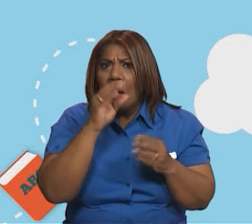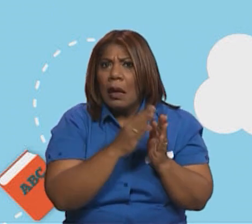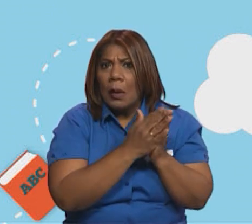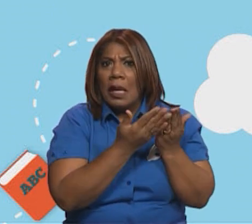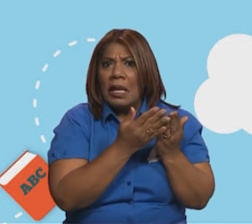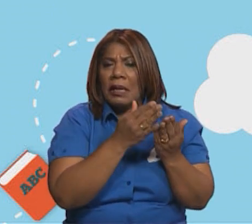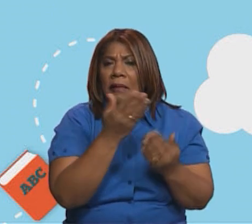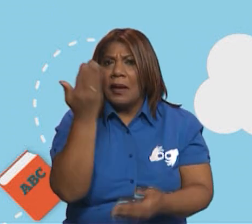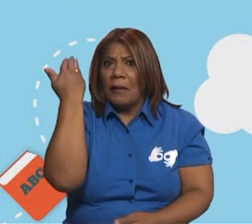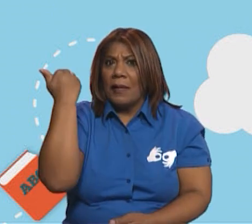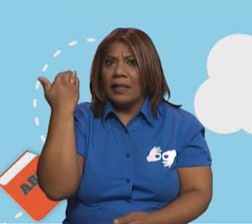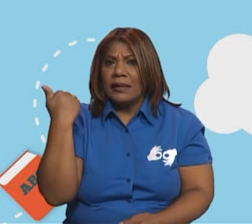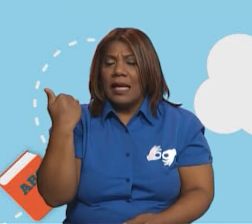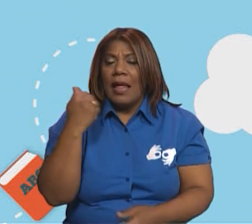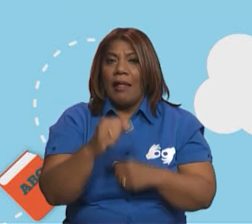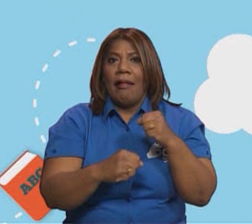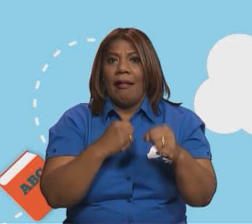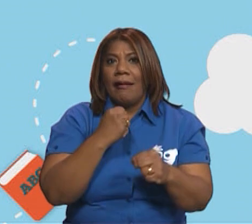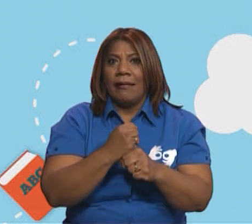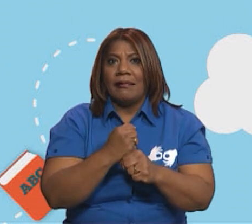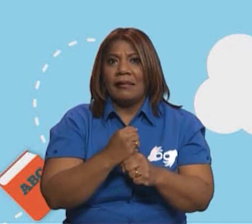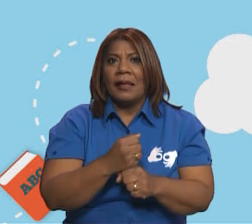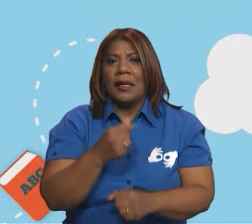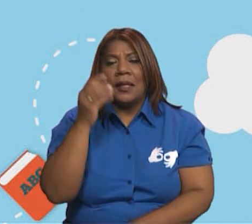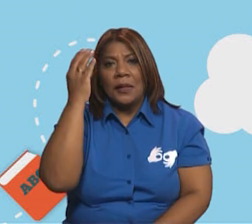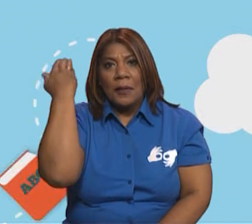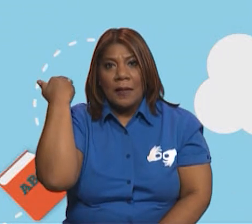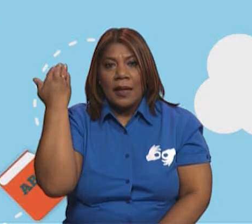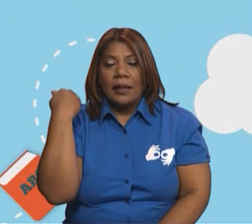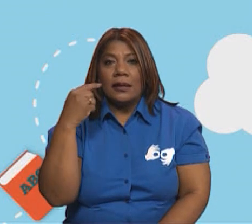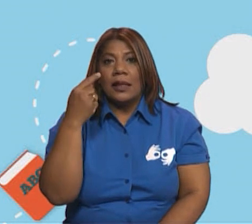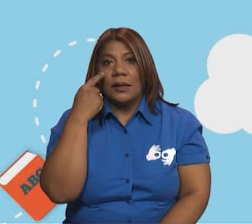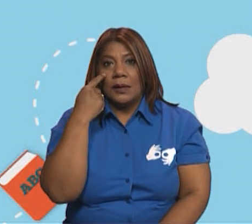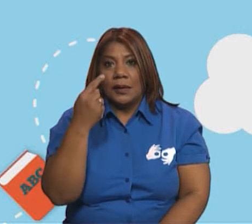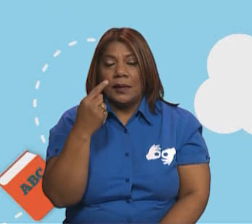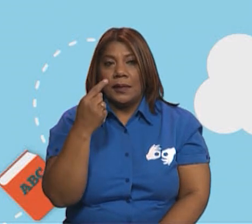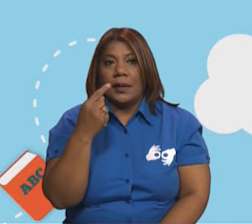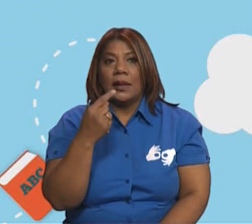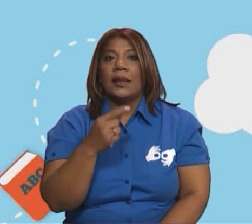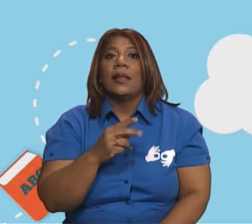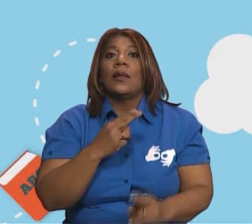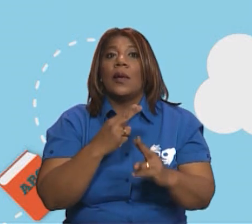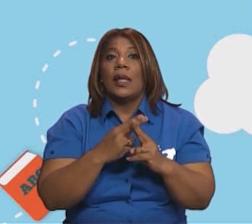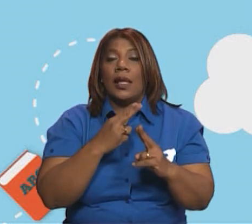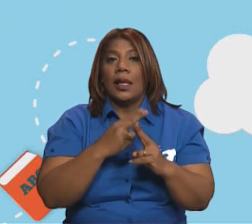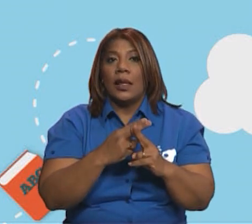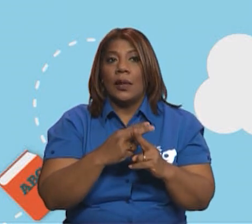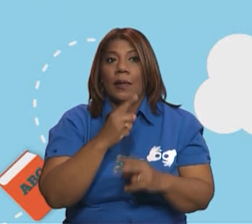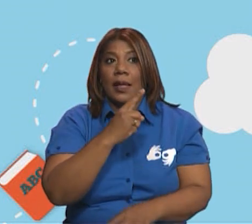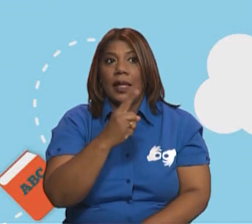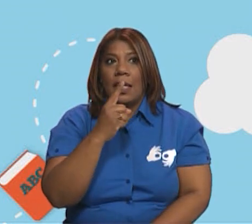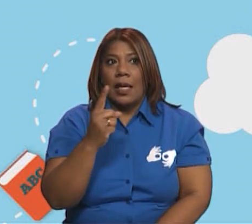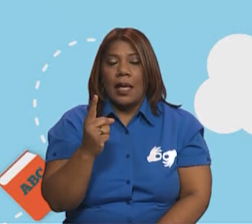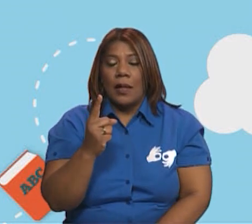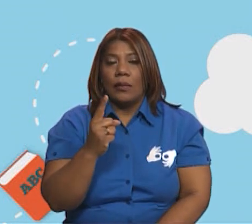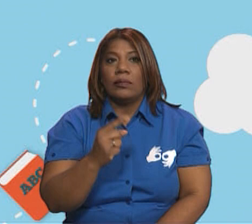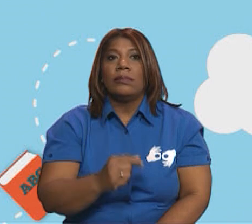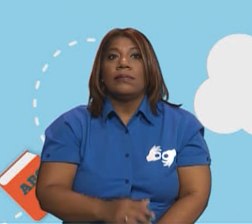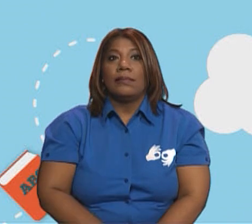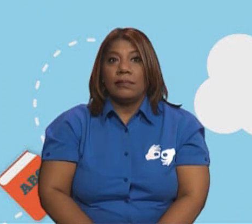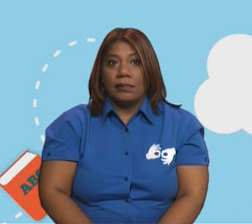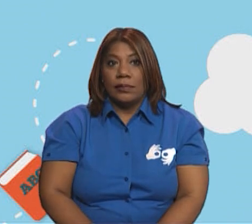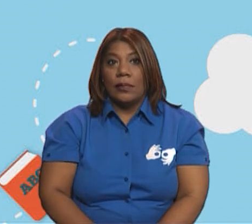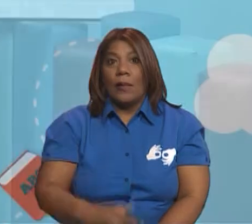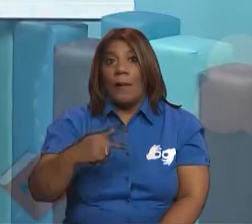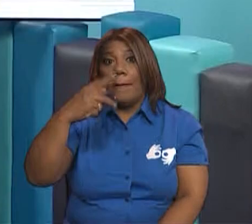ponerle el nombre con que podemos relacionar cada una de estas figuras geométricas. Perdón, cada uno de estos